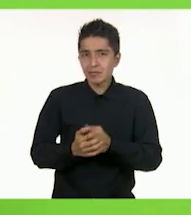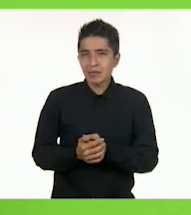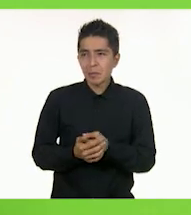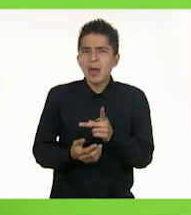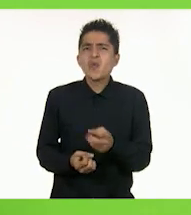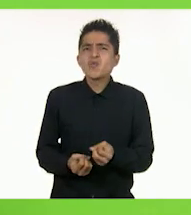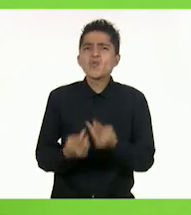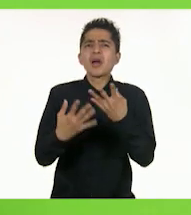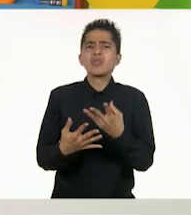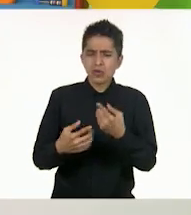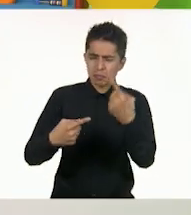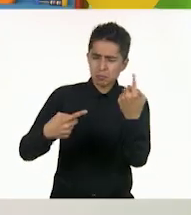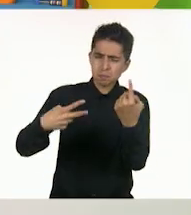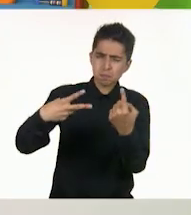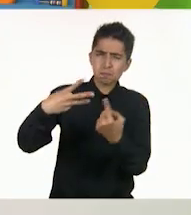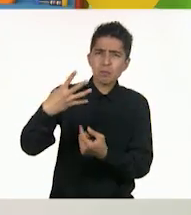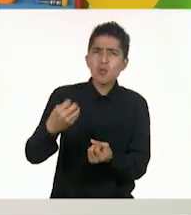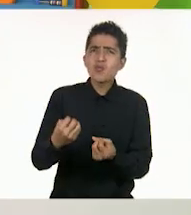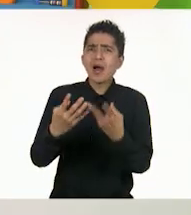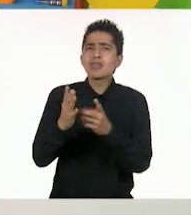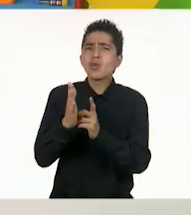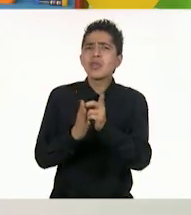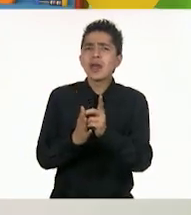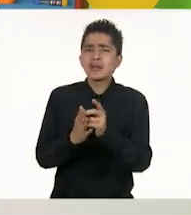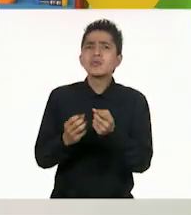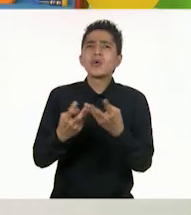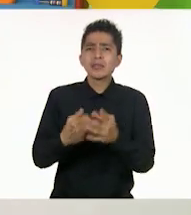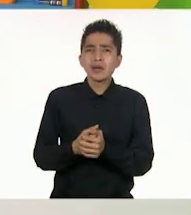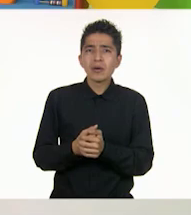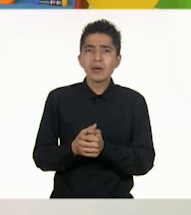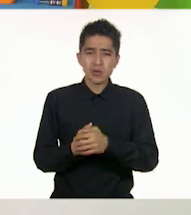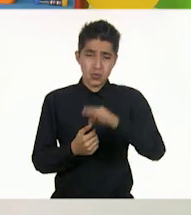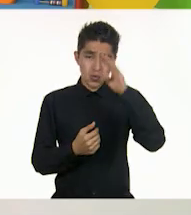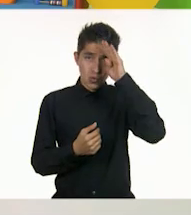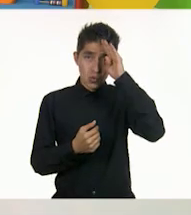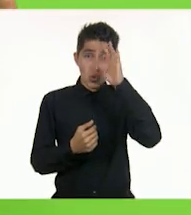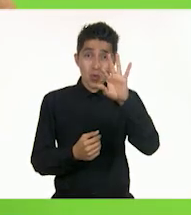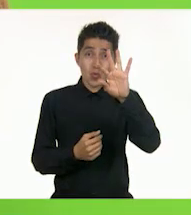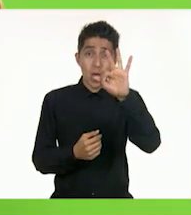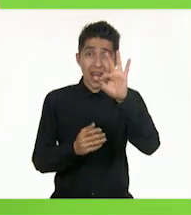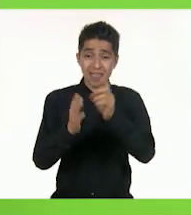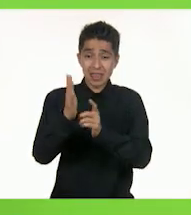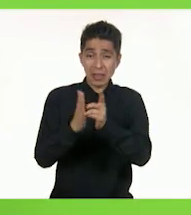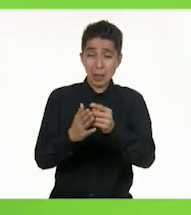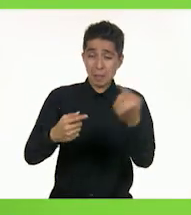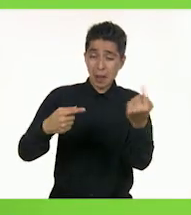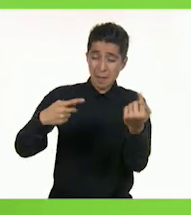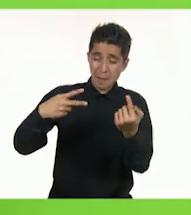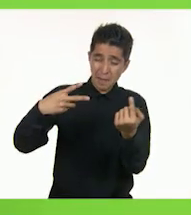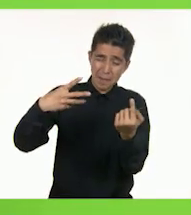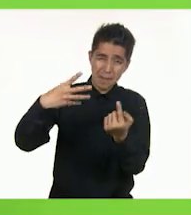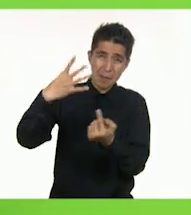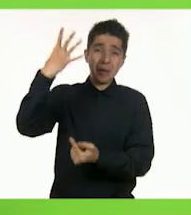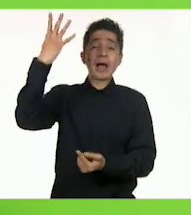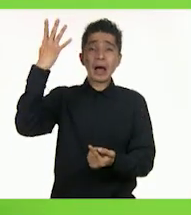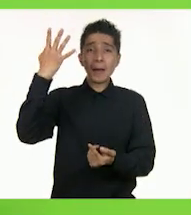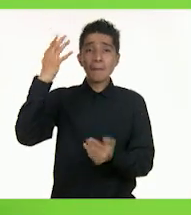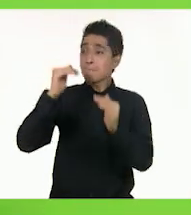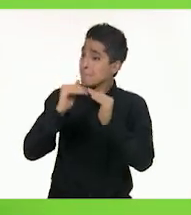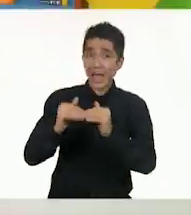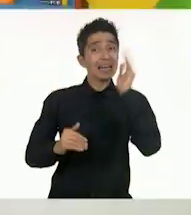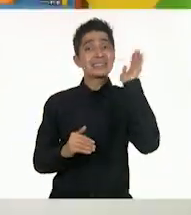serán en total? Son más de 40 derechos. ¿Qué? ¿Más de 40?